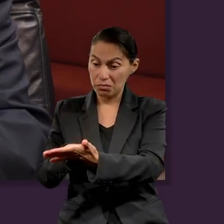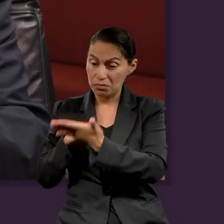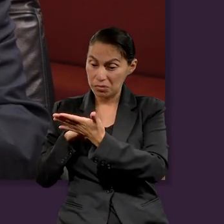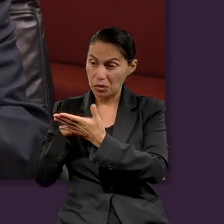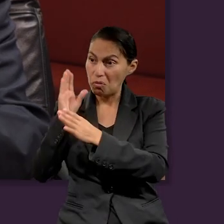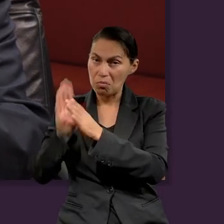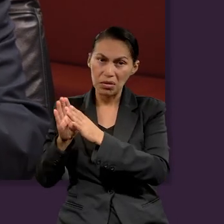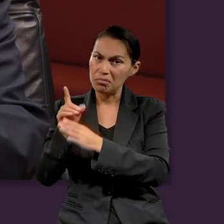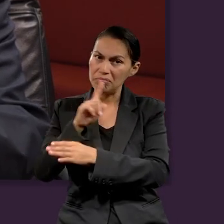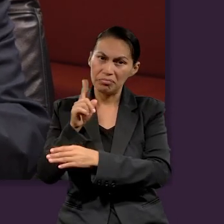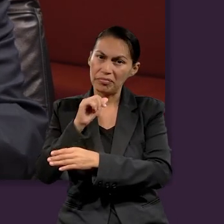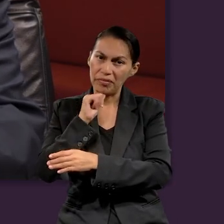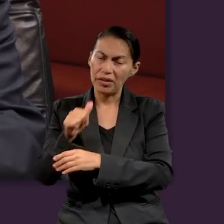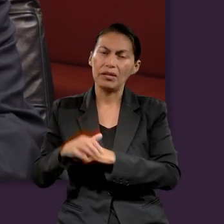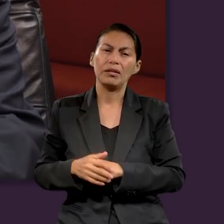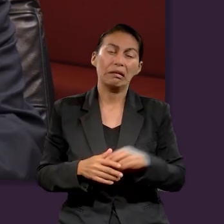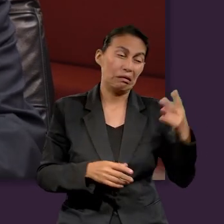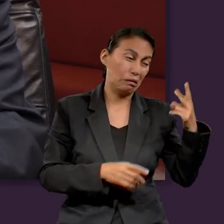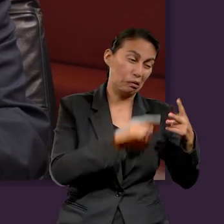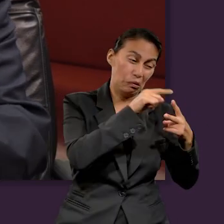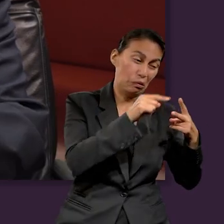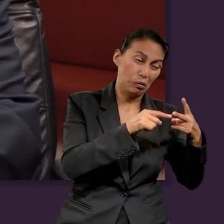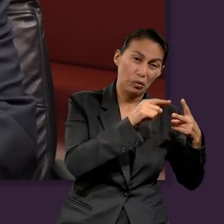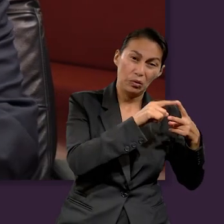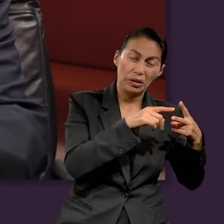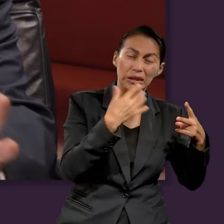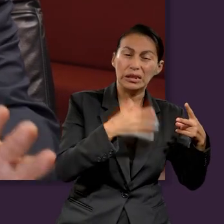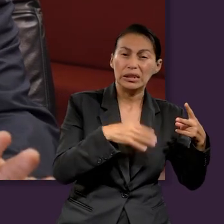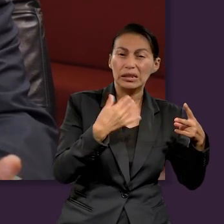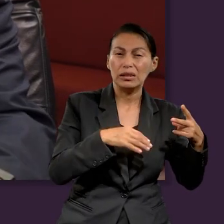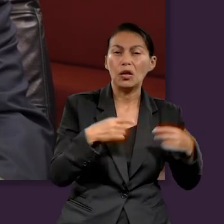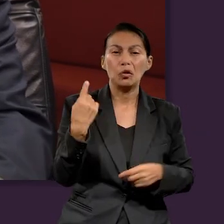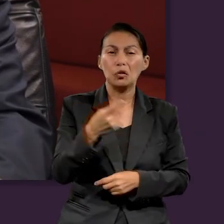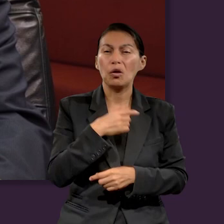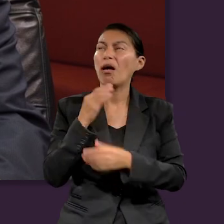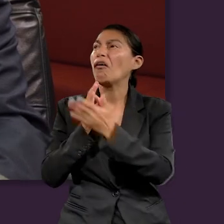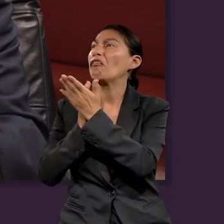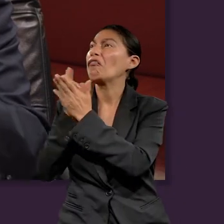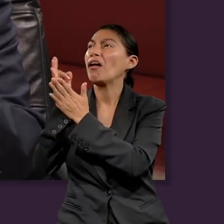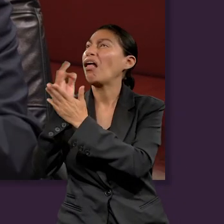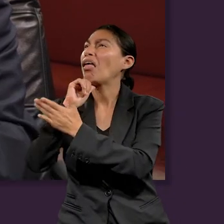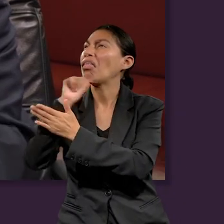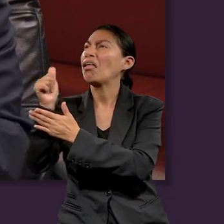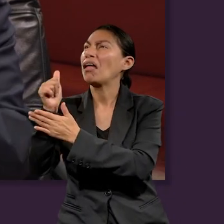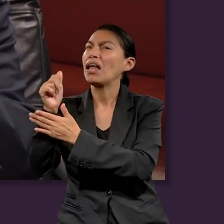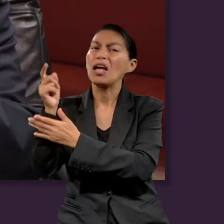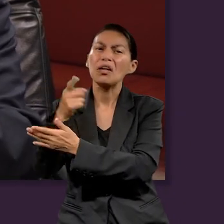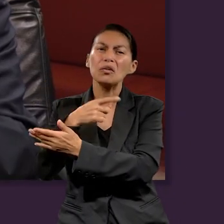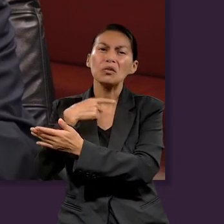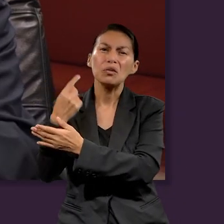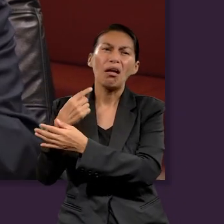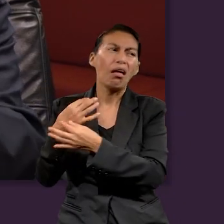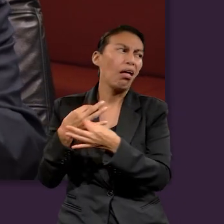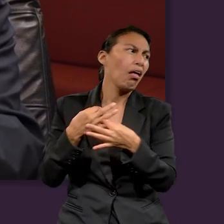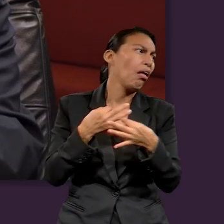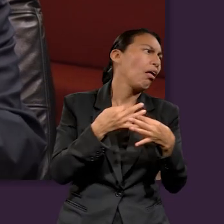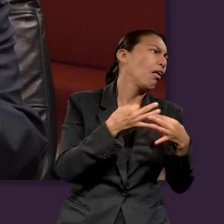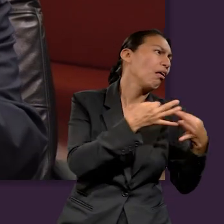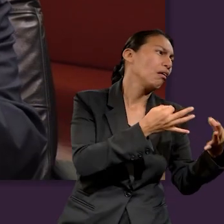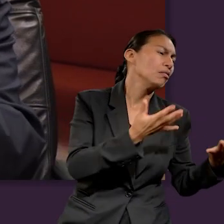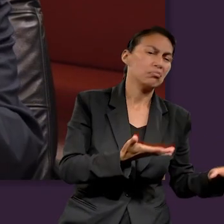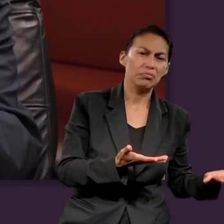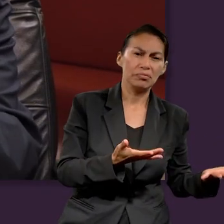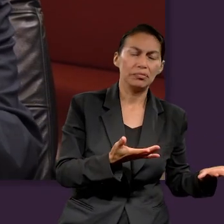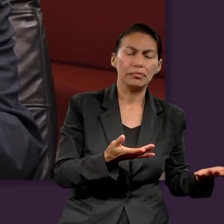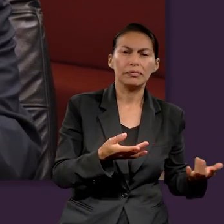El poderse mantener fiel a Dios, no infringiendo la ley, sino haciendo lo que proviene de una